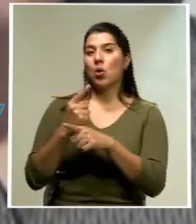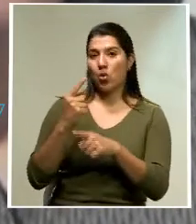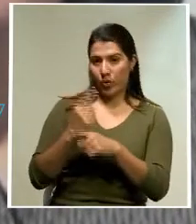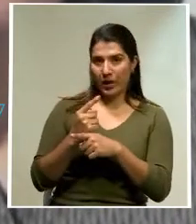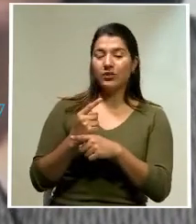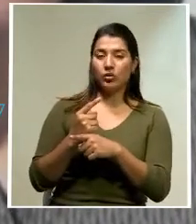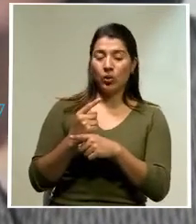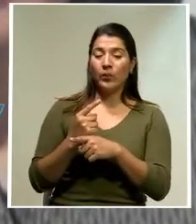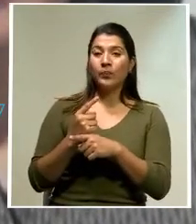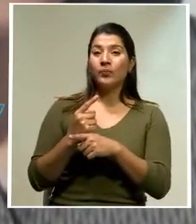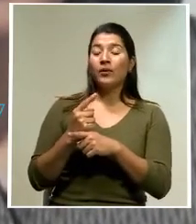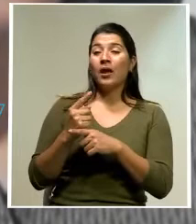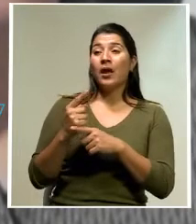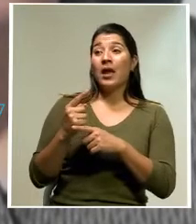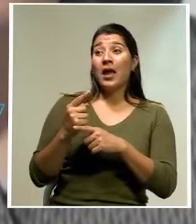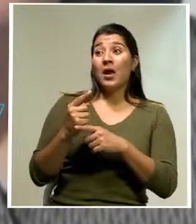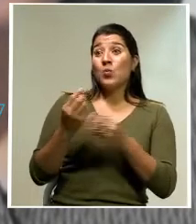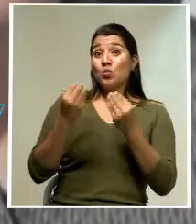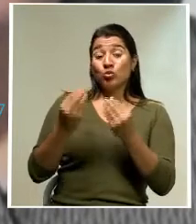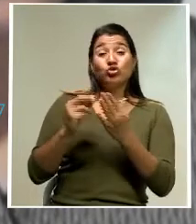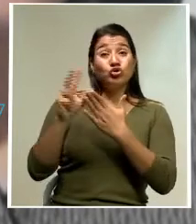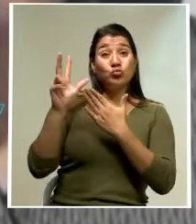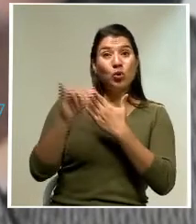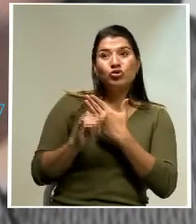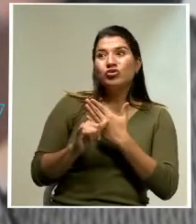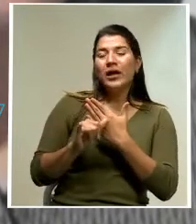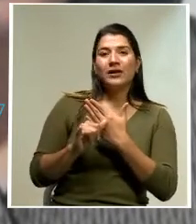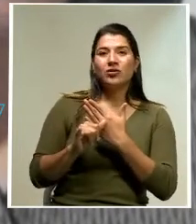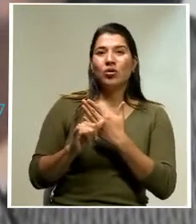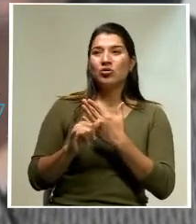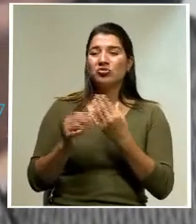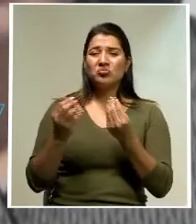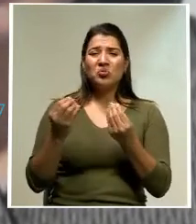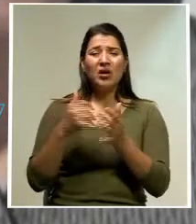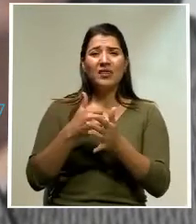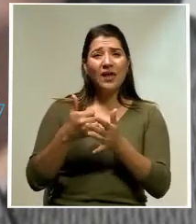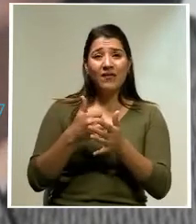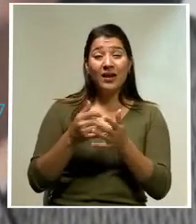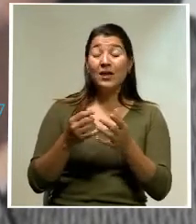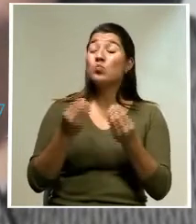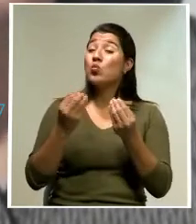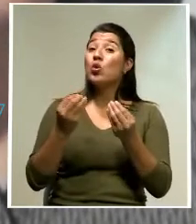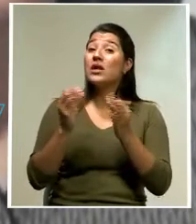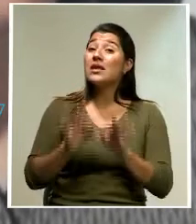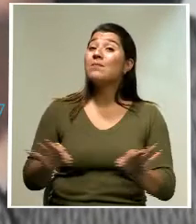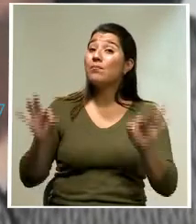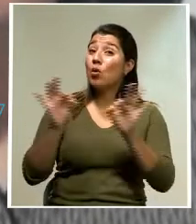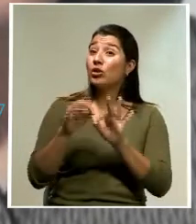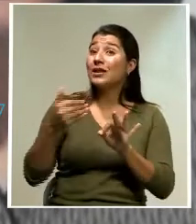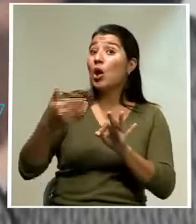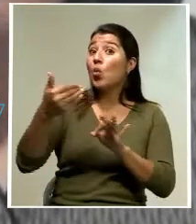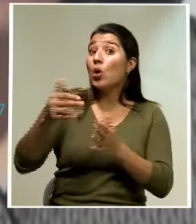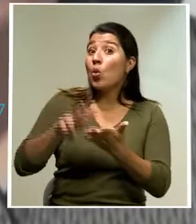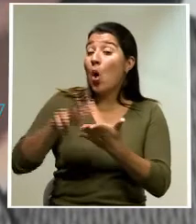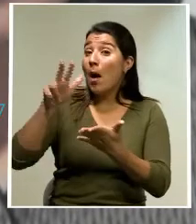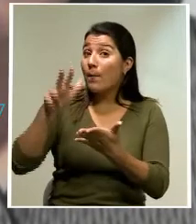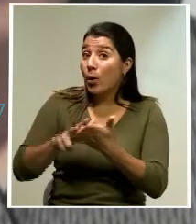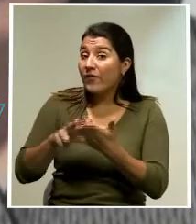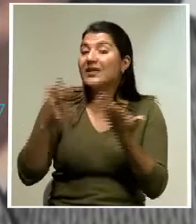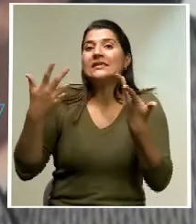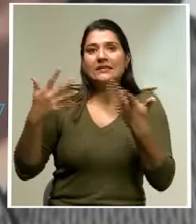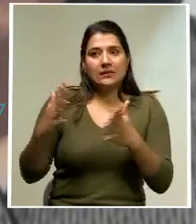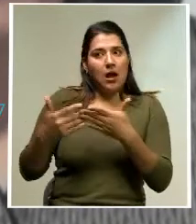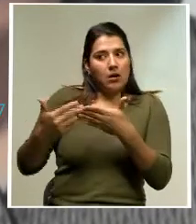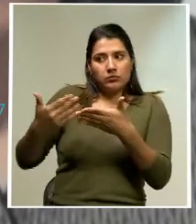de maduración de estos proyectos es importante que cuando lleguen a aprobación ya hayan pasado por toda la